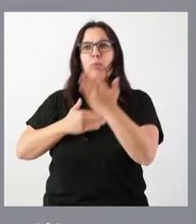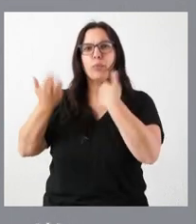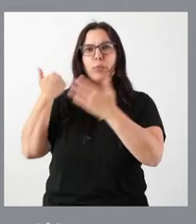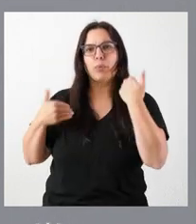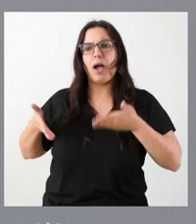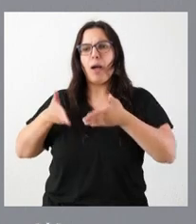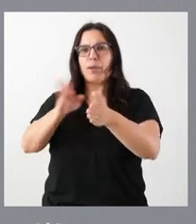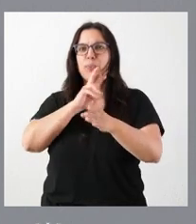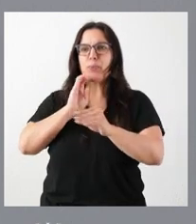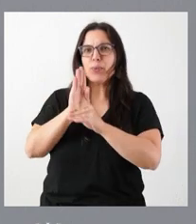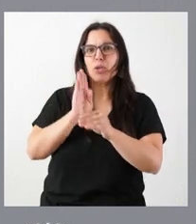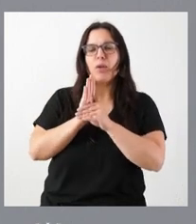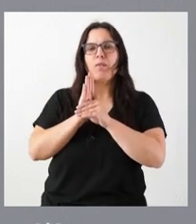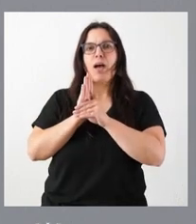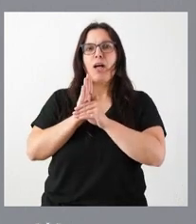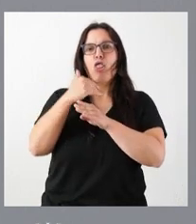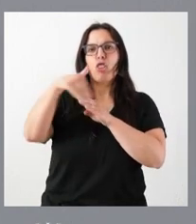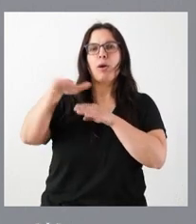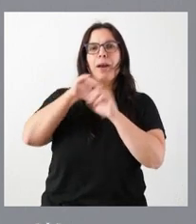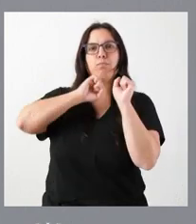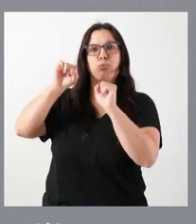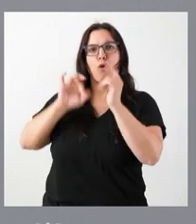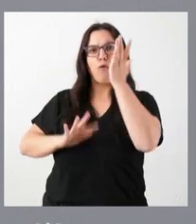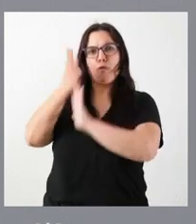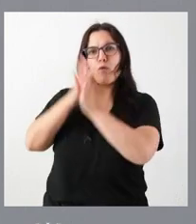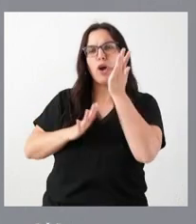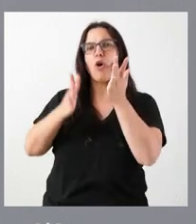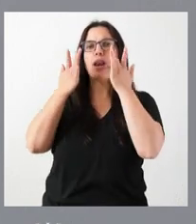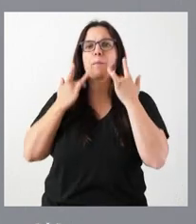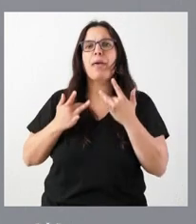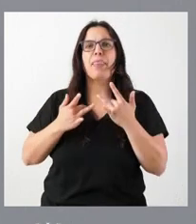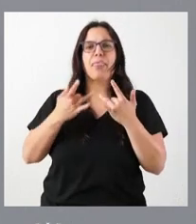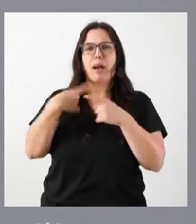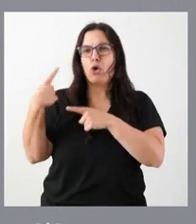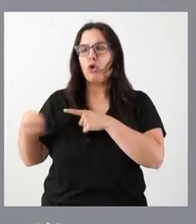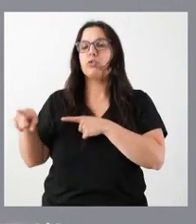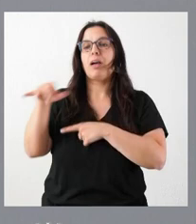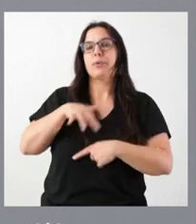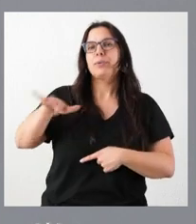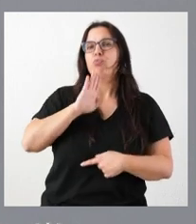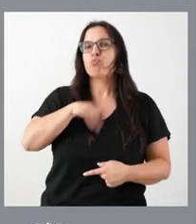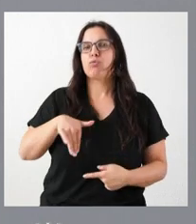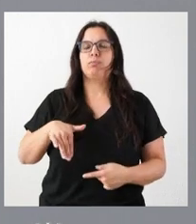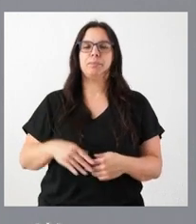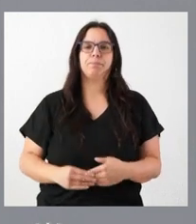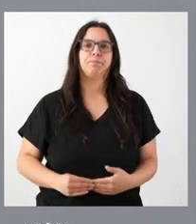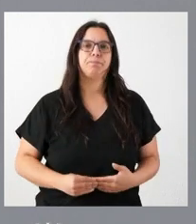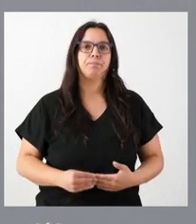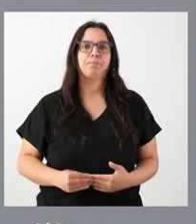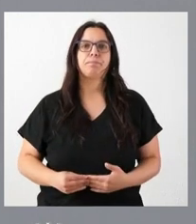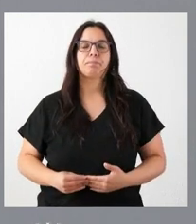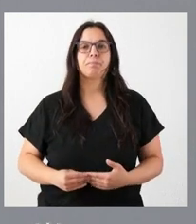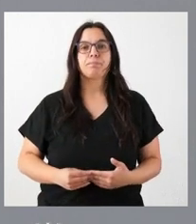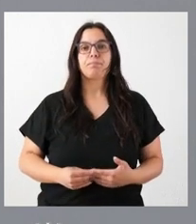caminos, cortafuegos, limpieza de pastos de agua o adecuación de áreas recreativas. Tienen ustedes